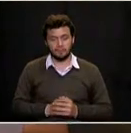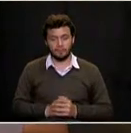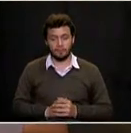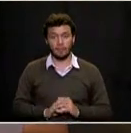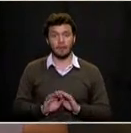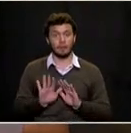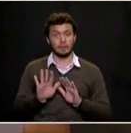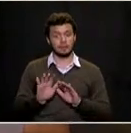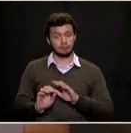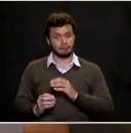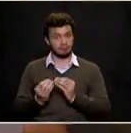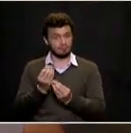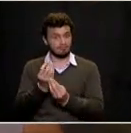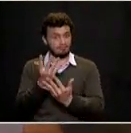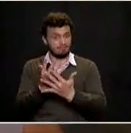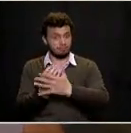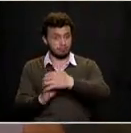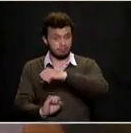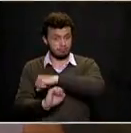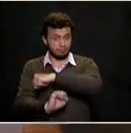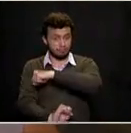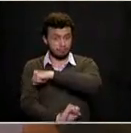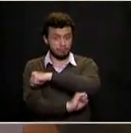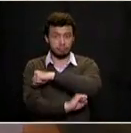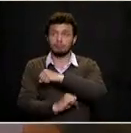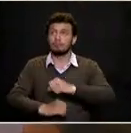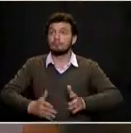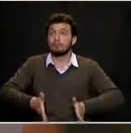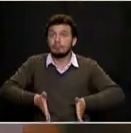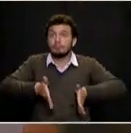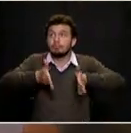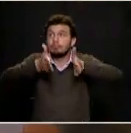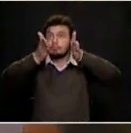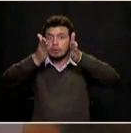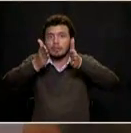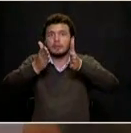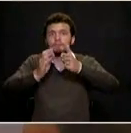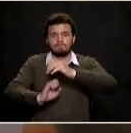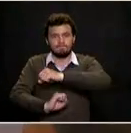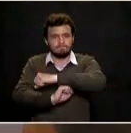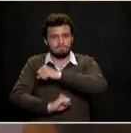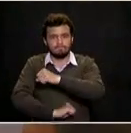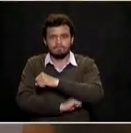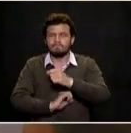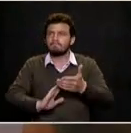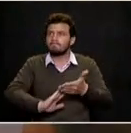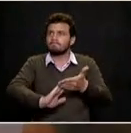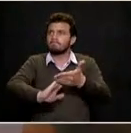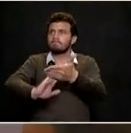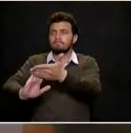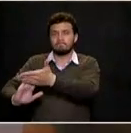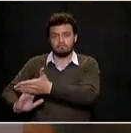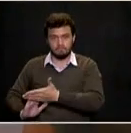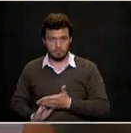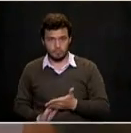cuanto a la infraestructura de los edificios generando y